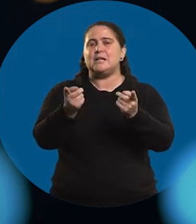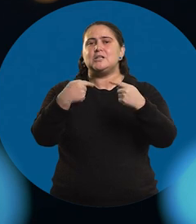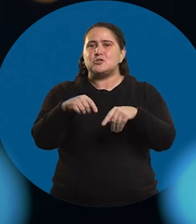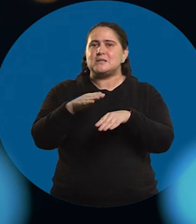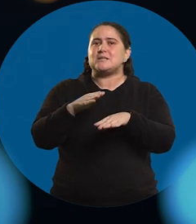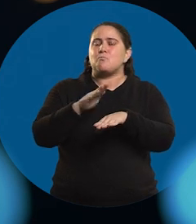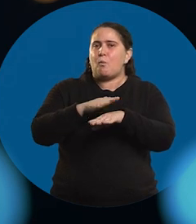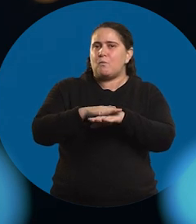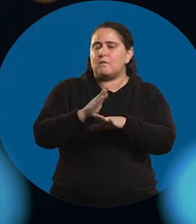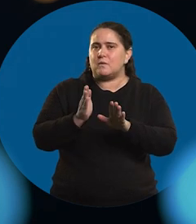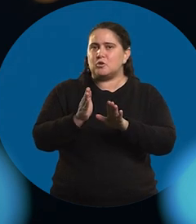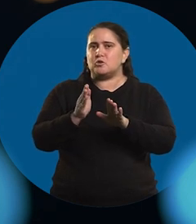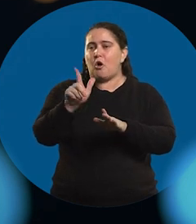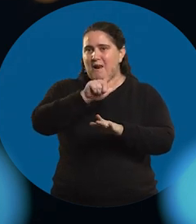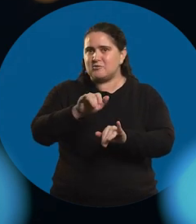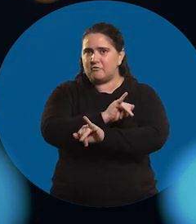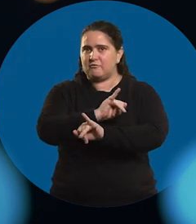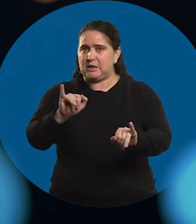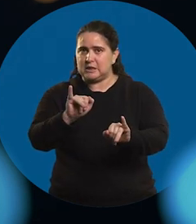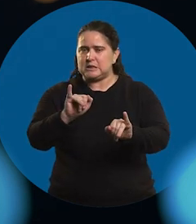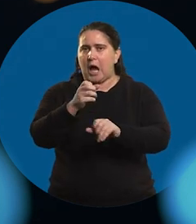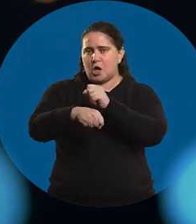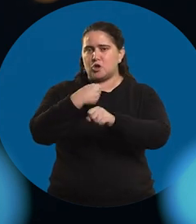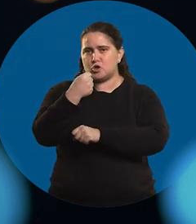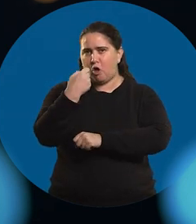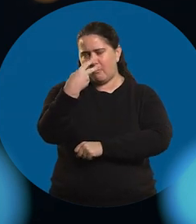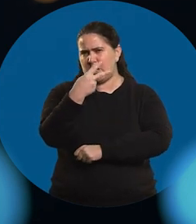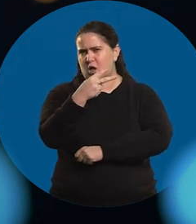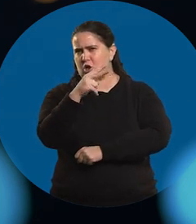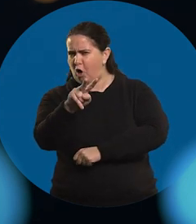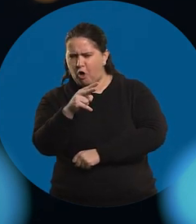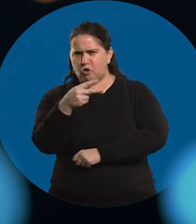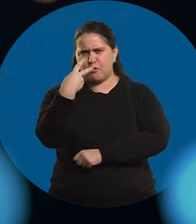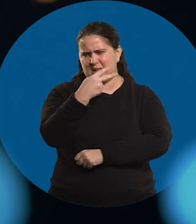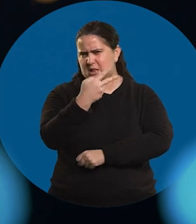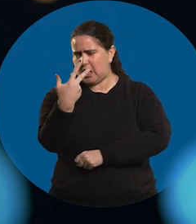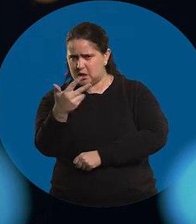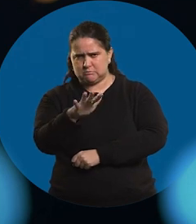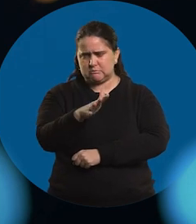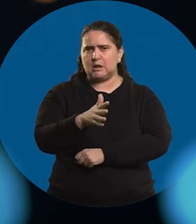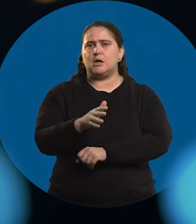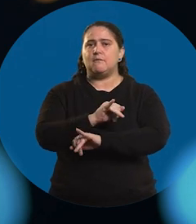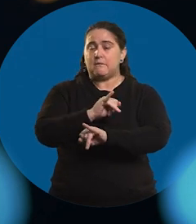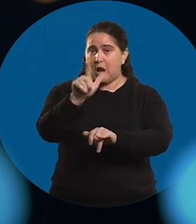Y cuando termino el liceo, ya por el 2002, 2003,